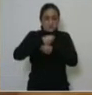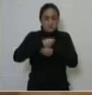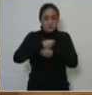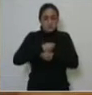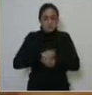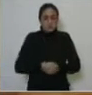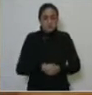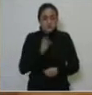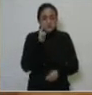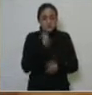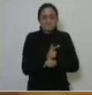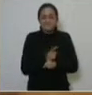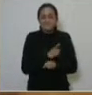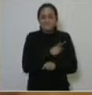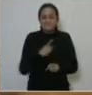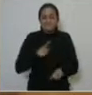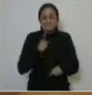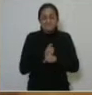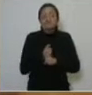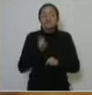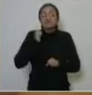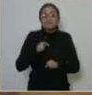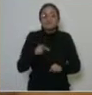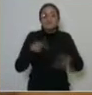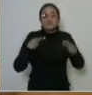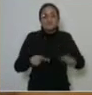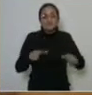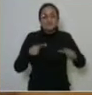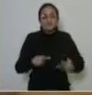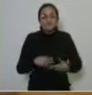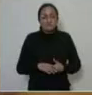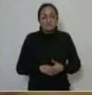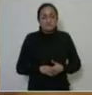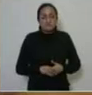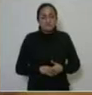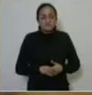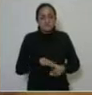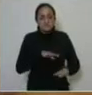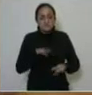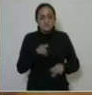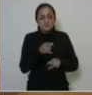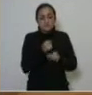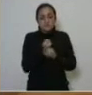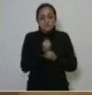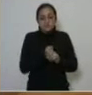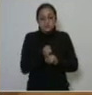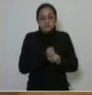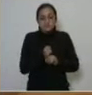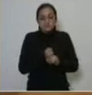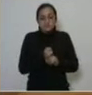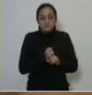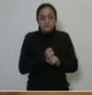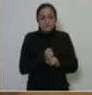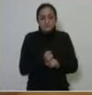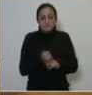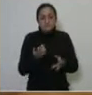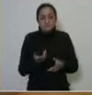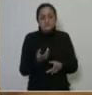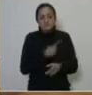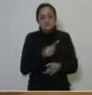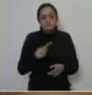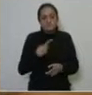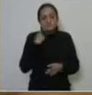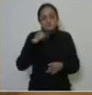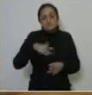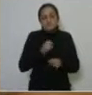Hay que identificar dicho cuerpo como parte de la investigación. Lo vamos a investigar.